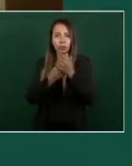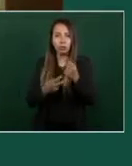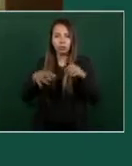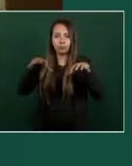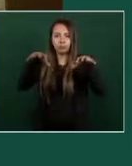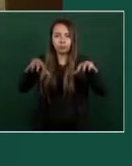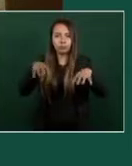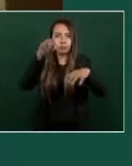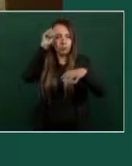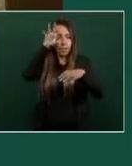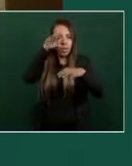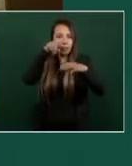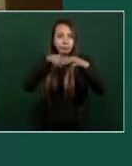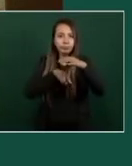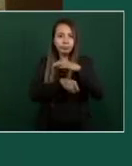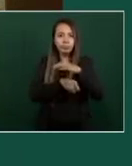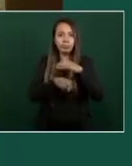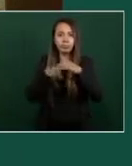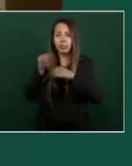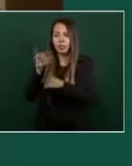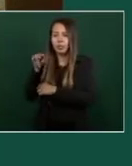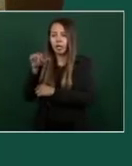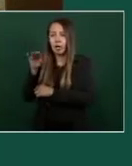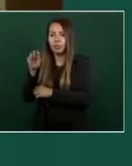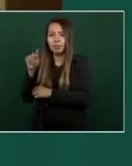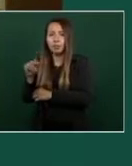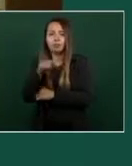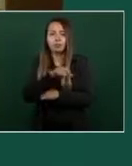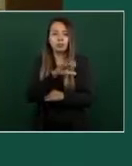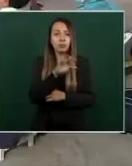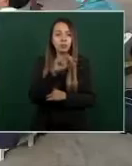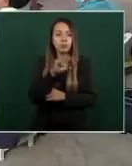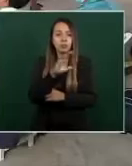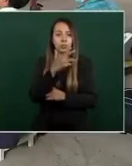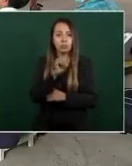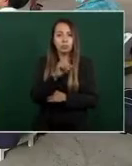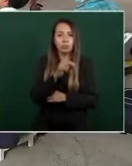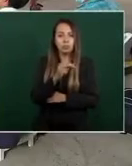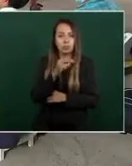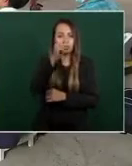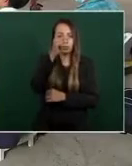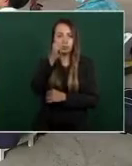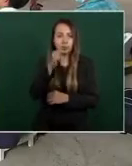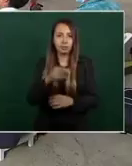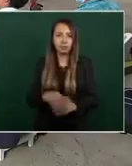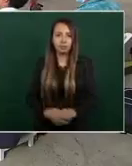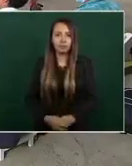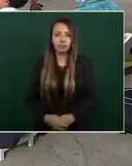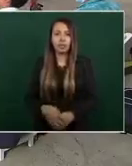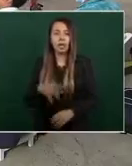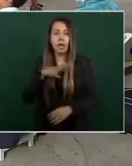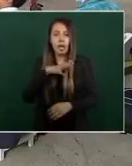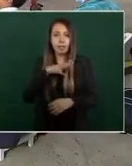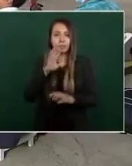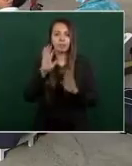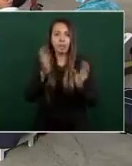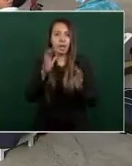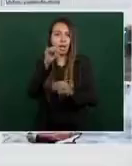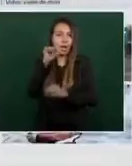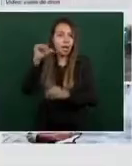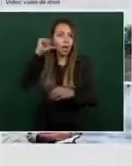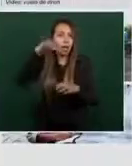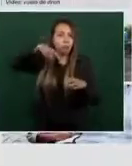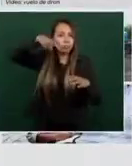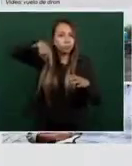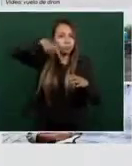Norte. Desde ayer ya se está realizando una perforación de un